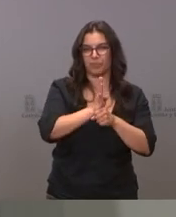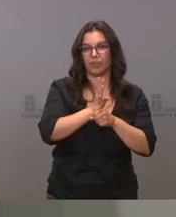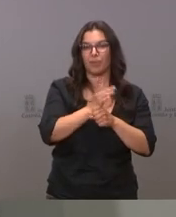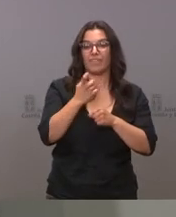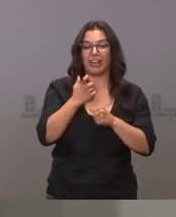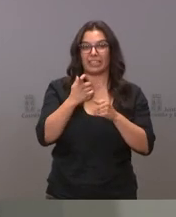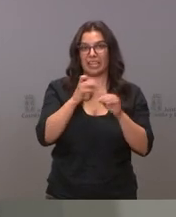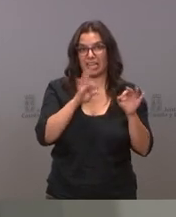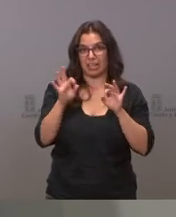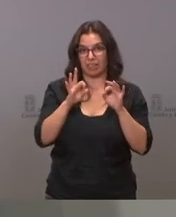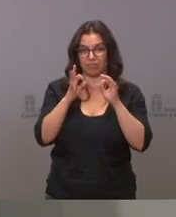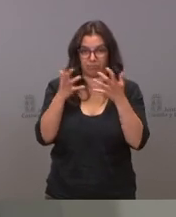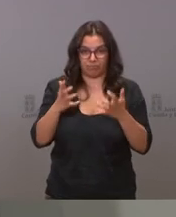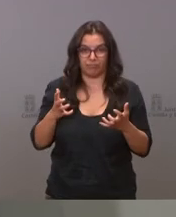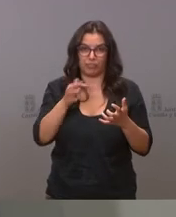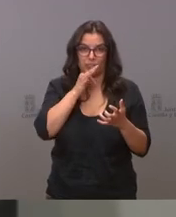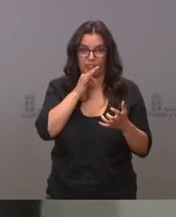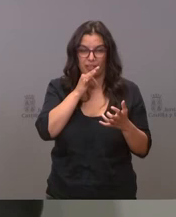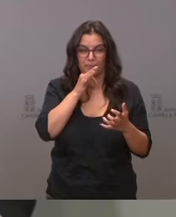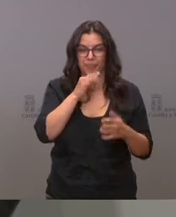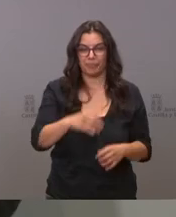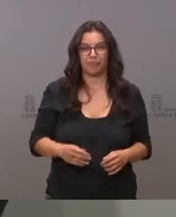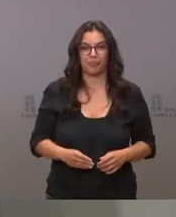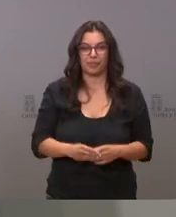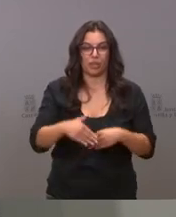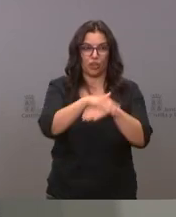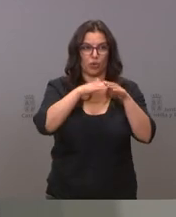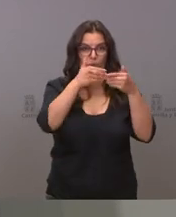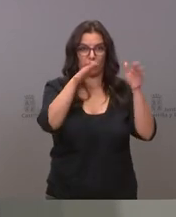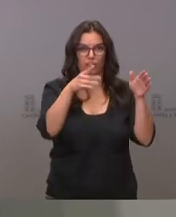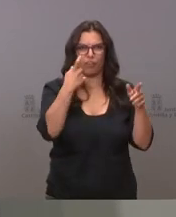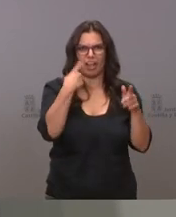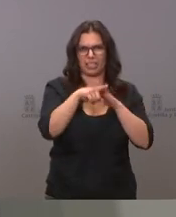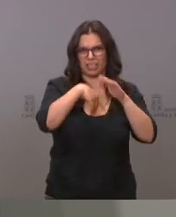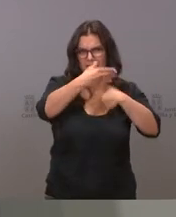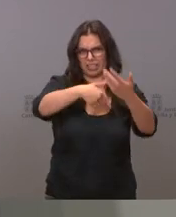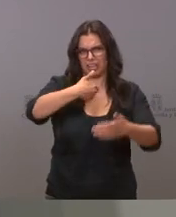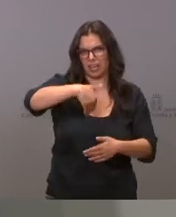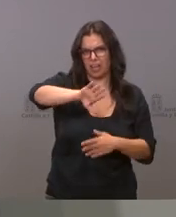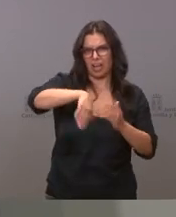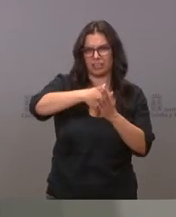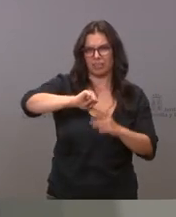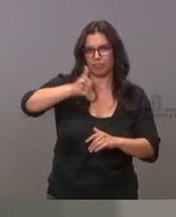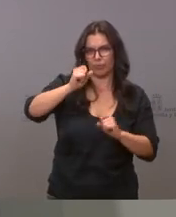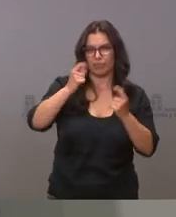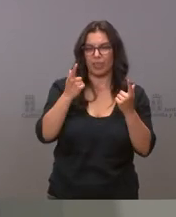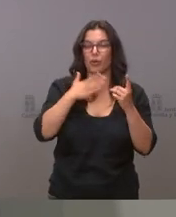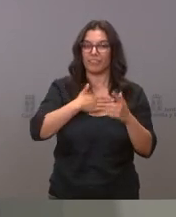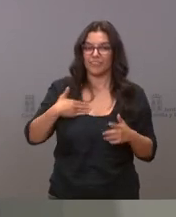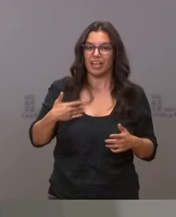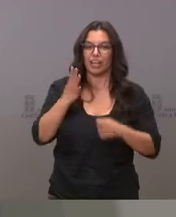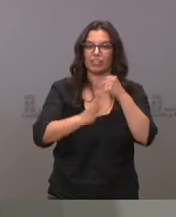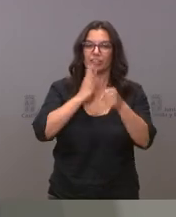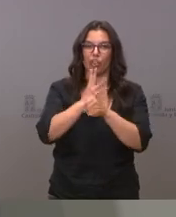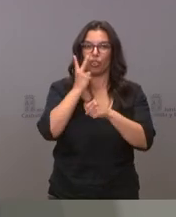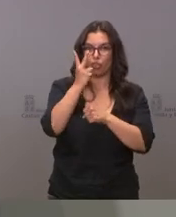en comunicación y en gobierno abierto aún le queda mucha tramitación pero la intención es que sean dos mandatos dos mandatos